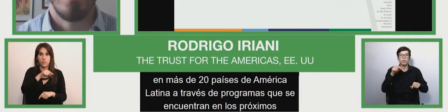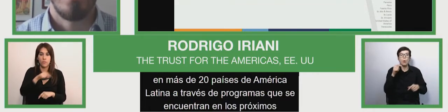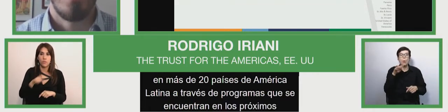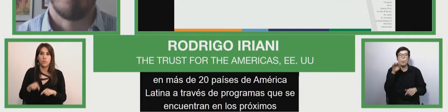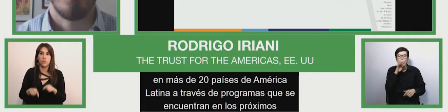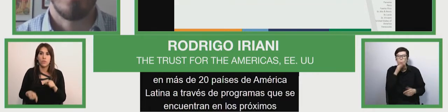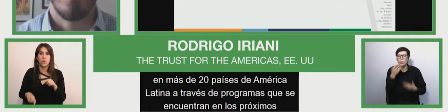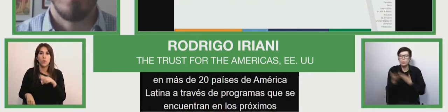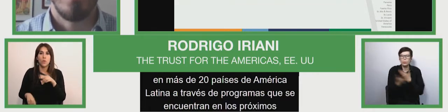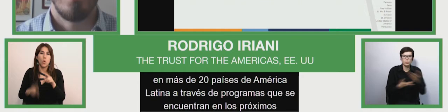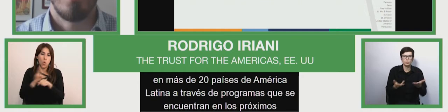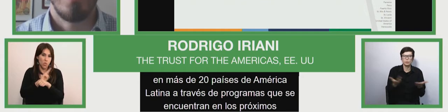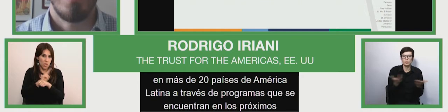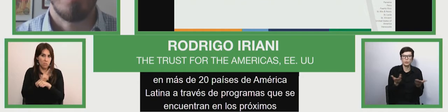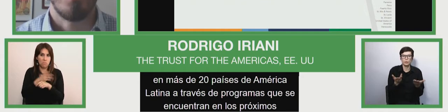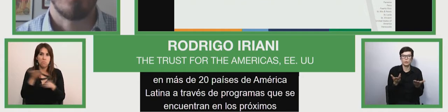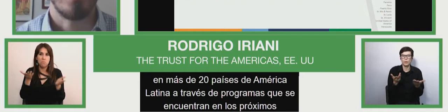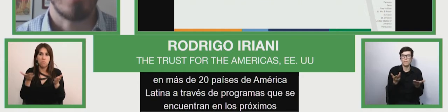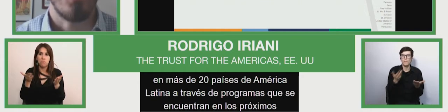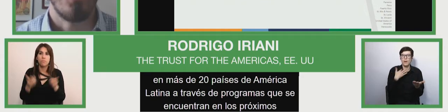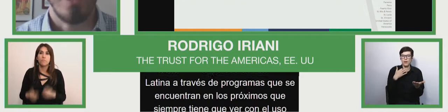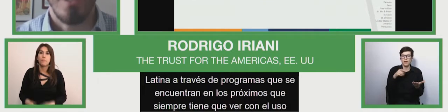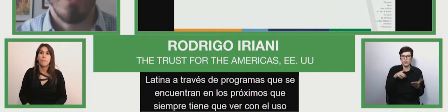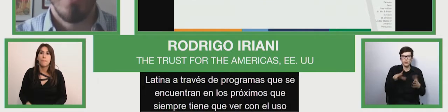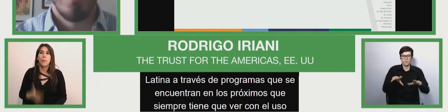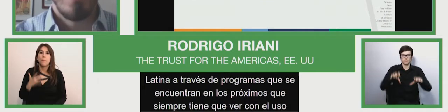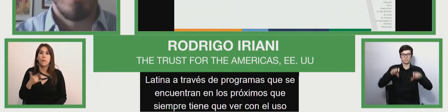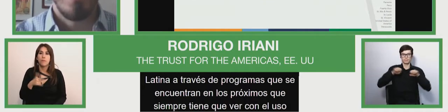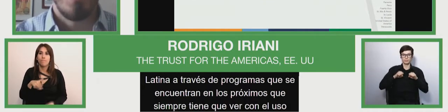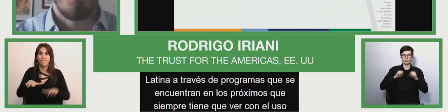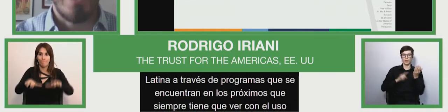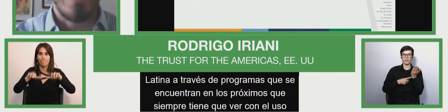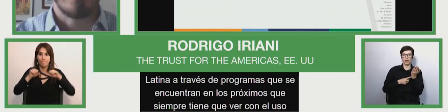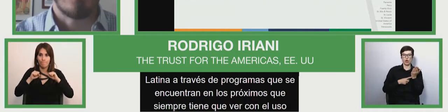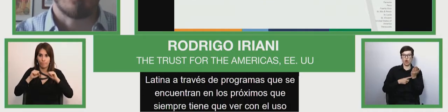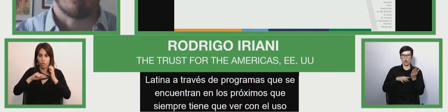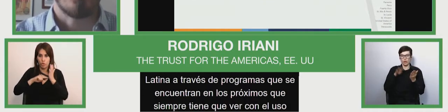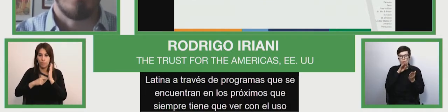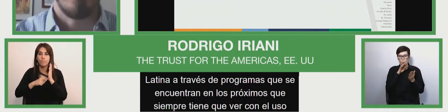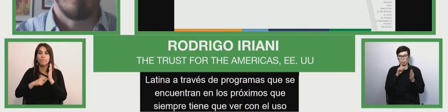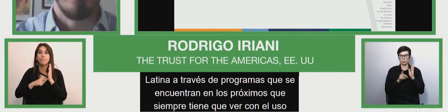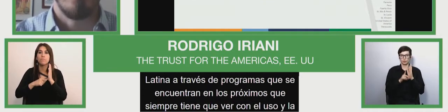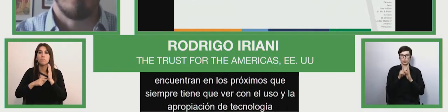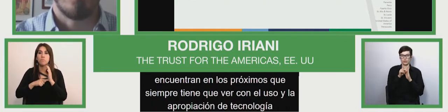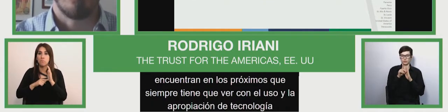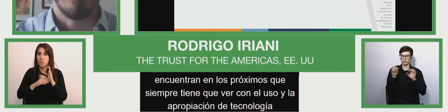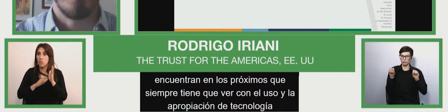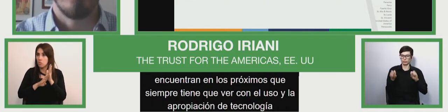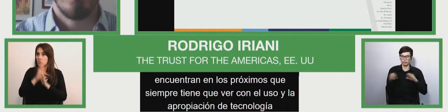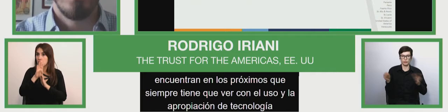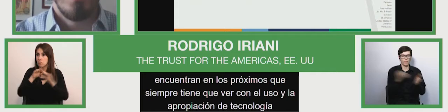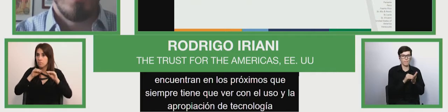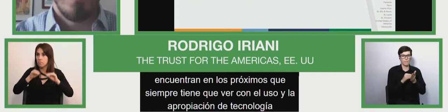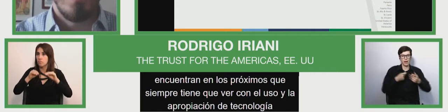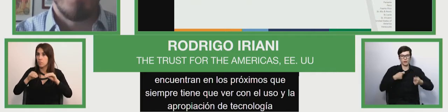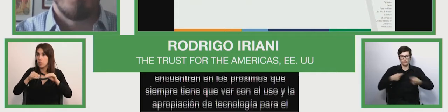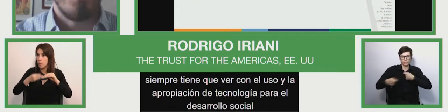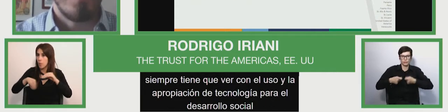la apropiación de tecnología para el desarrollo social y económico.